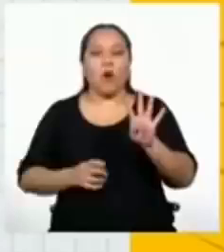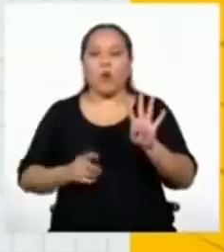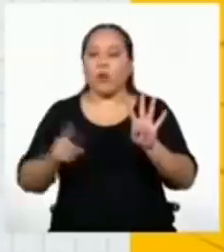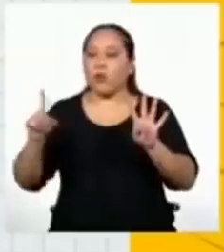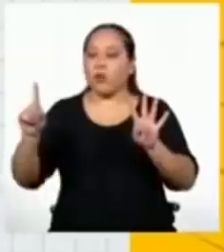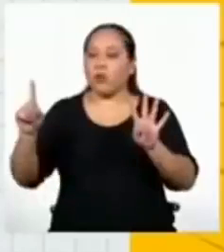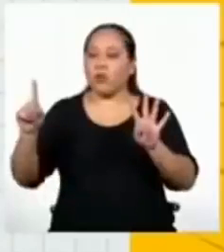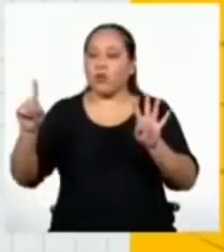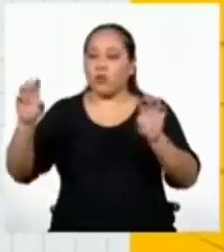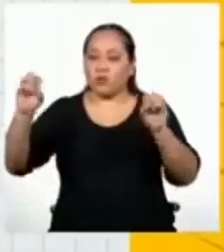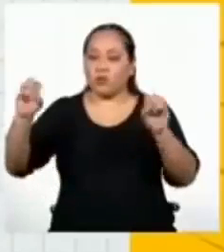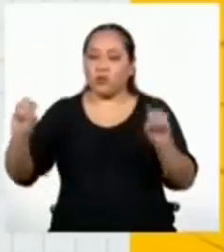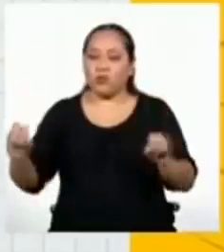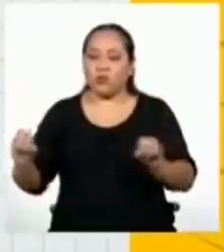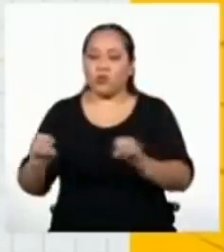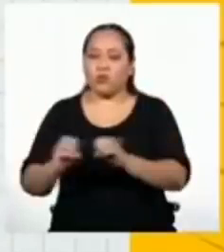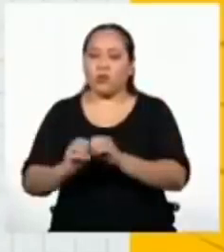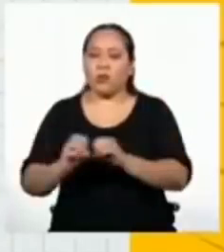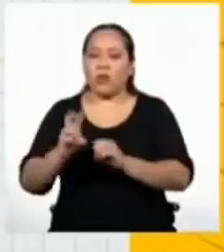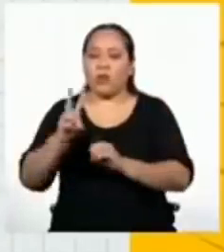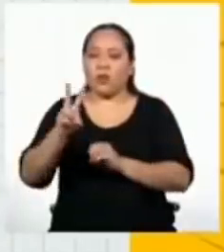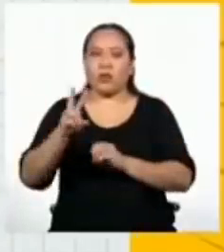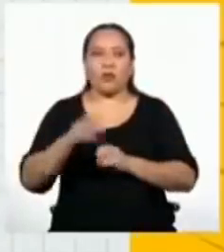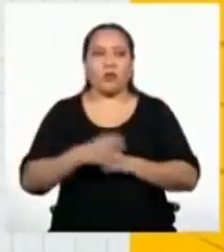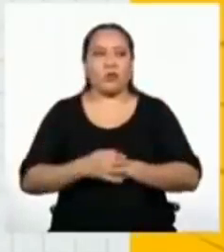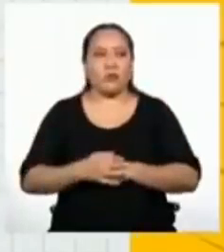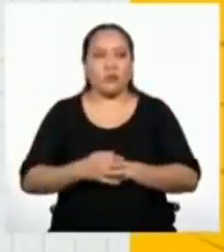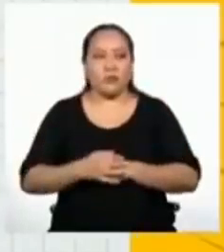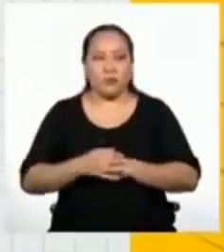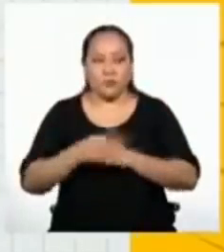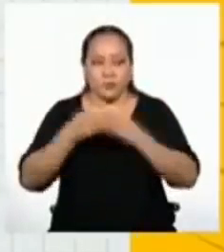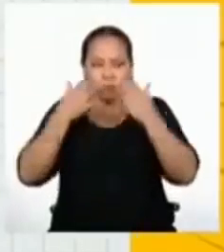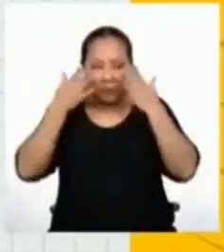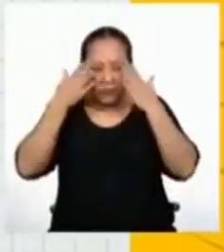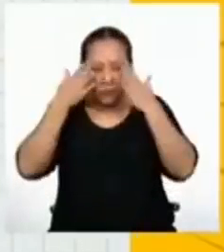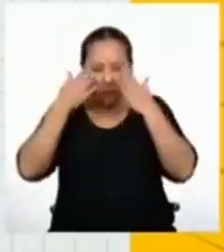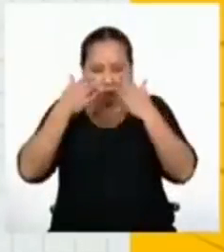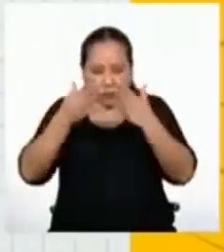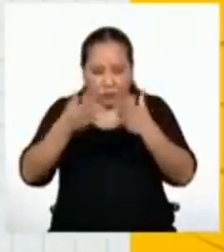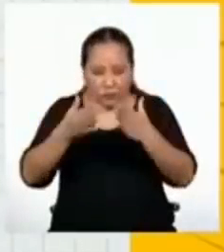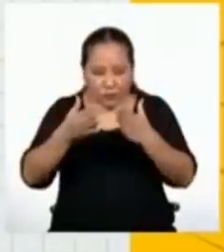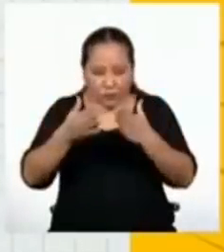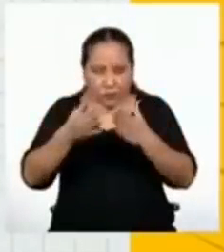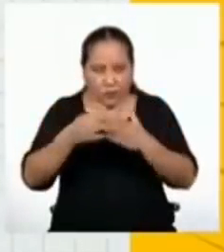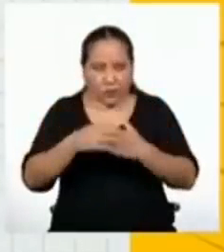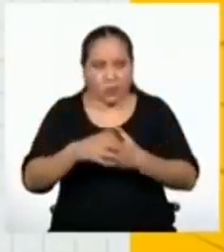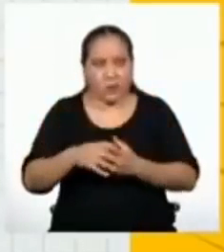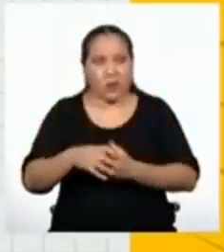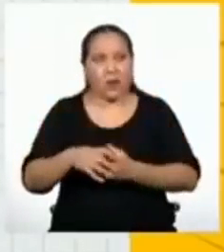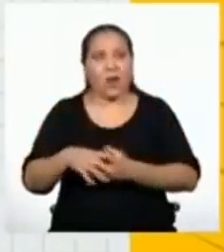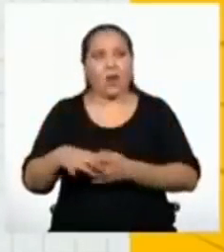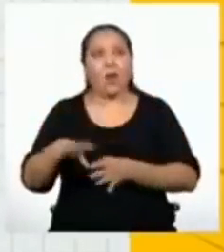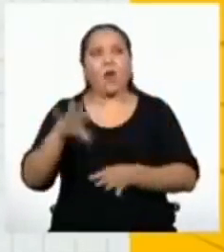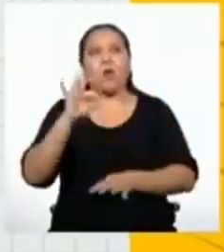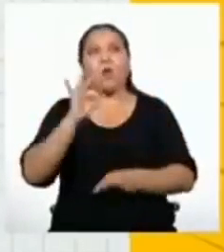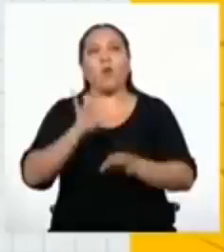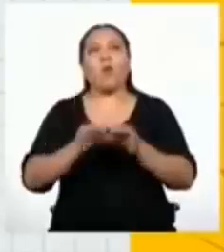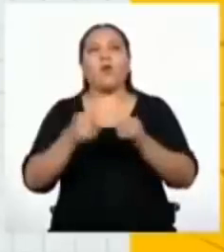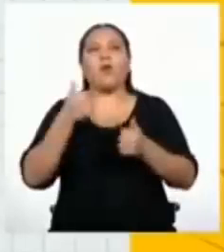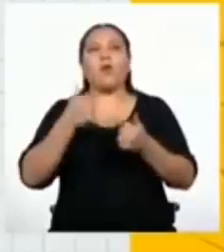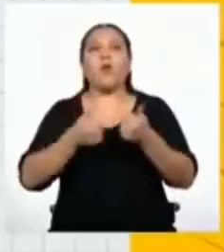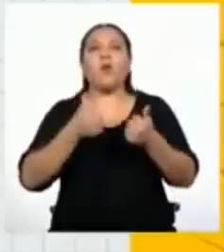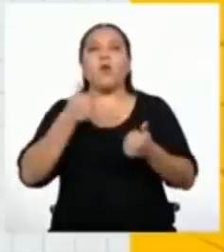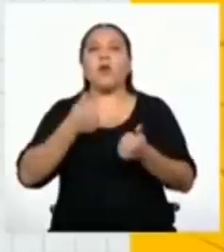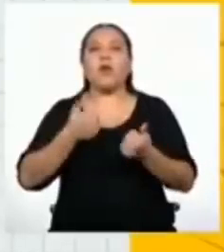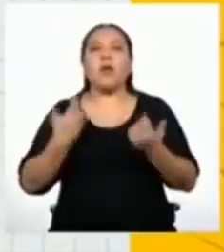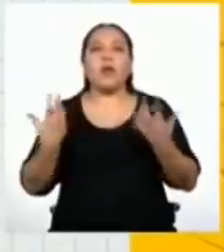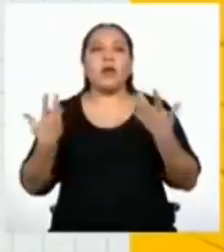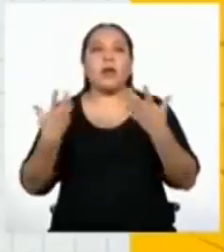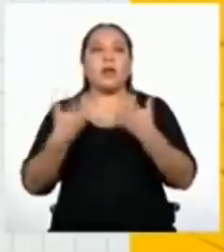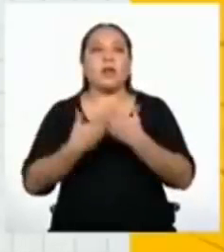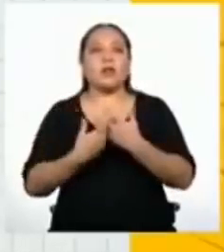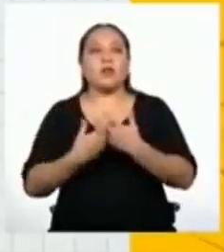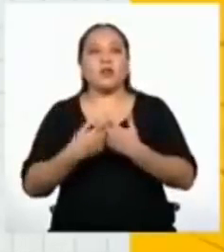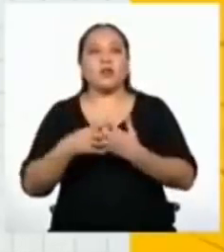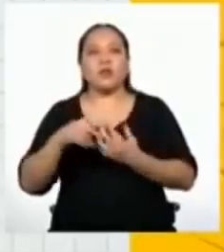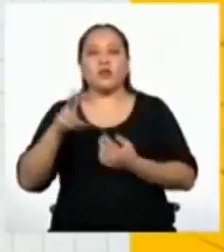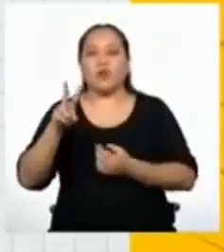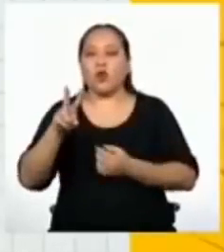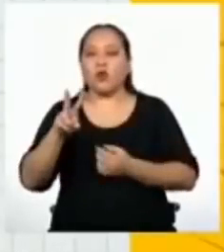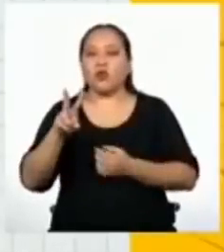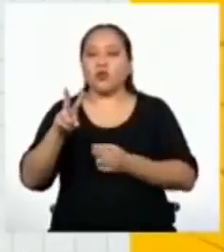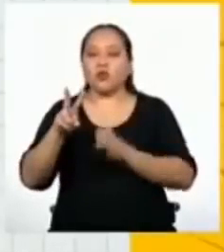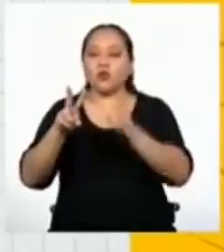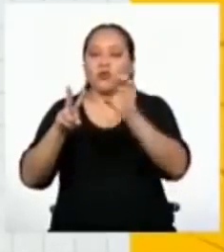número dos. Ahora, agudice tu observación e identifica la relación que hay entre el número dos y sus